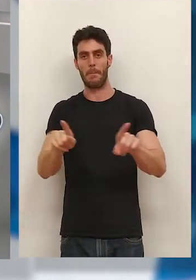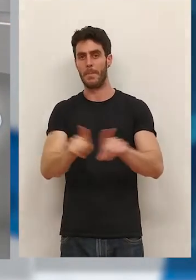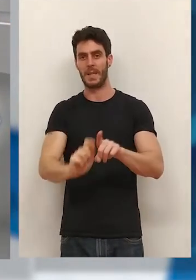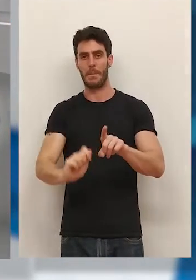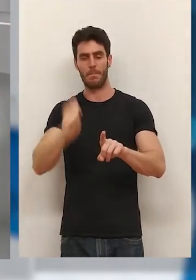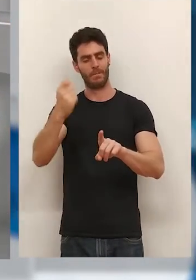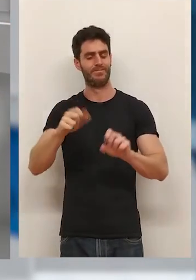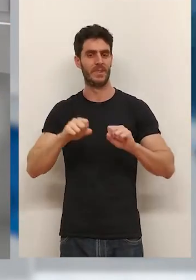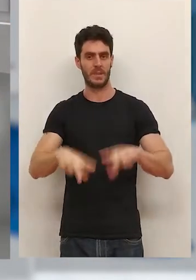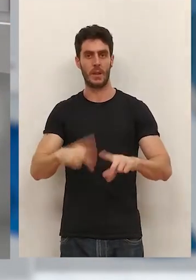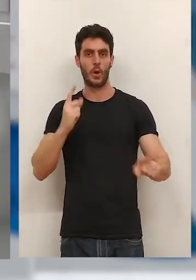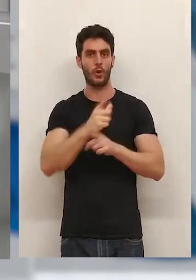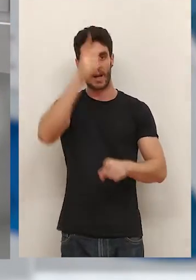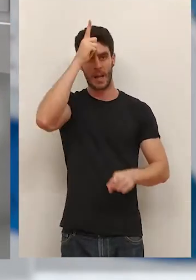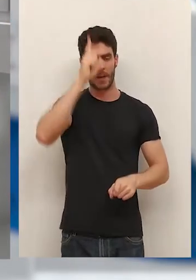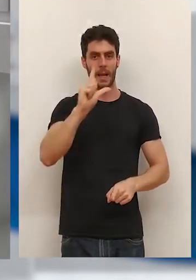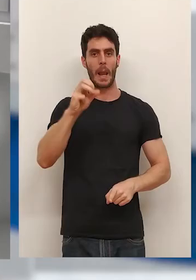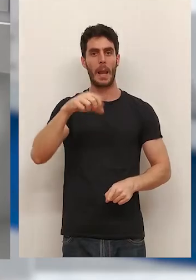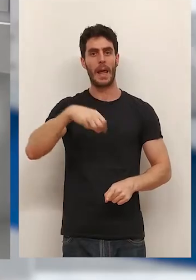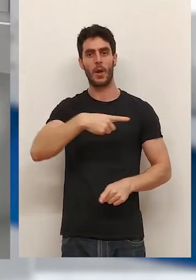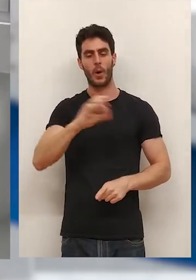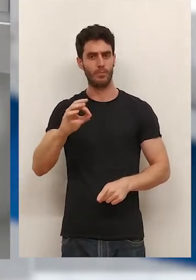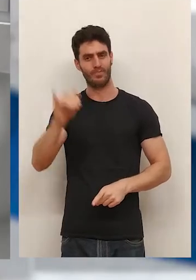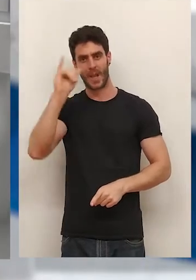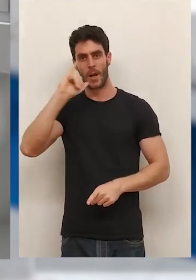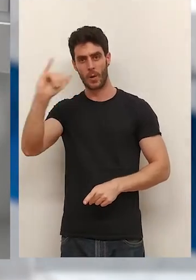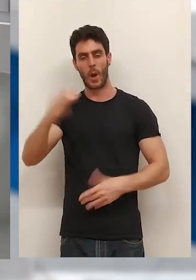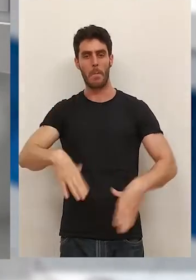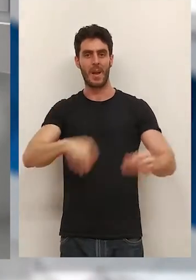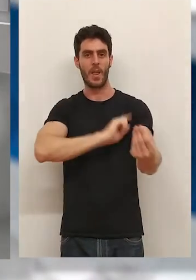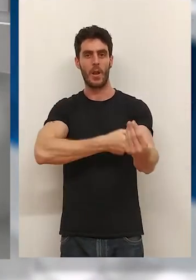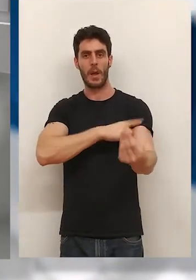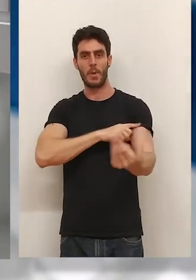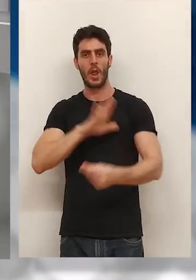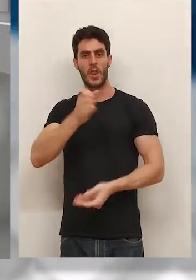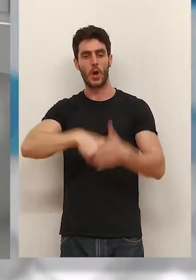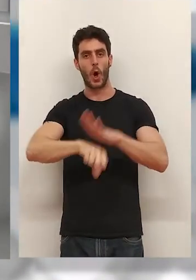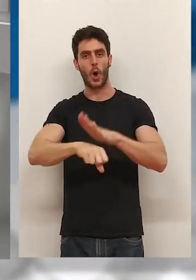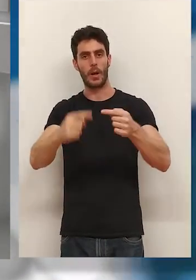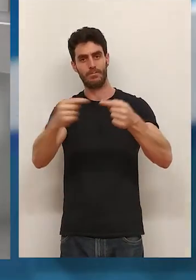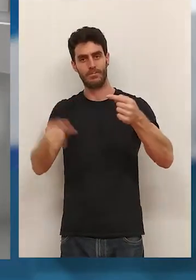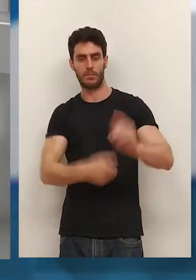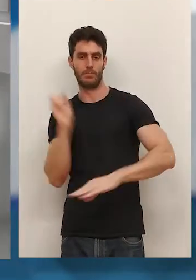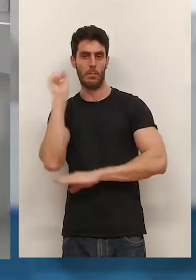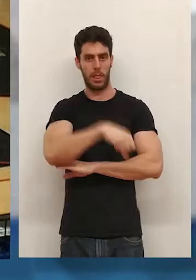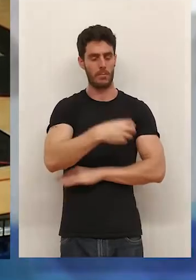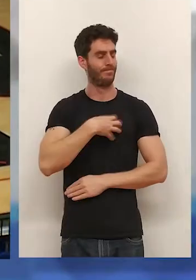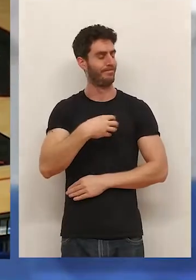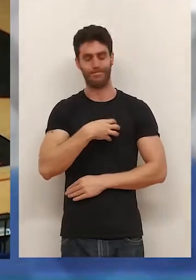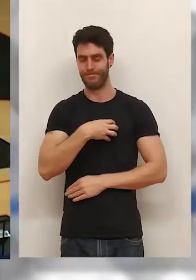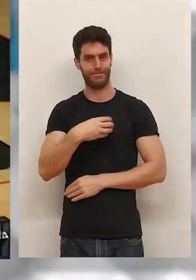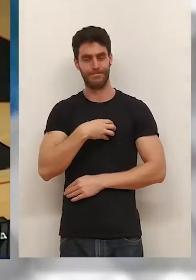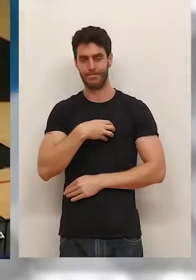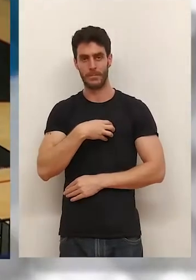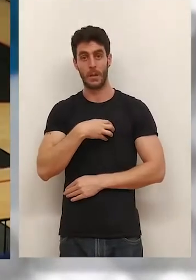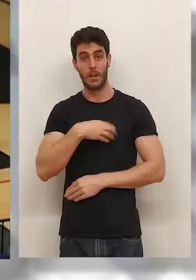los alemanes del Lemgo. Los riojanos no fueron capaces de remontar en el Palacio de los Deportes los cinco goles de desventaja que se trajeron del partido